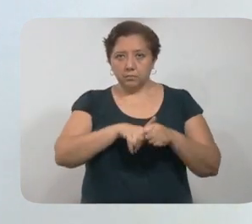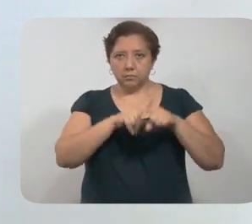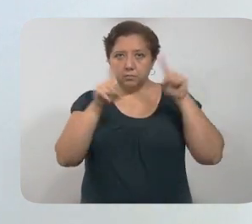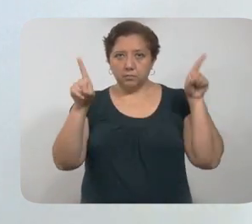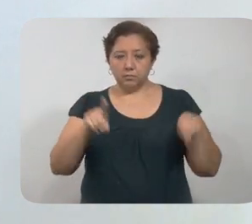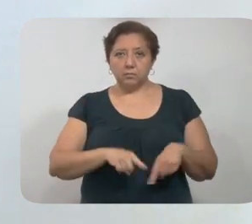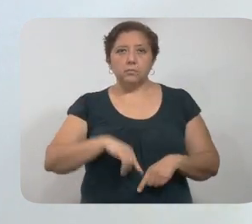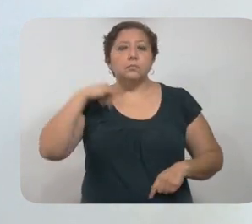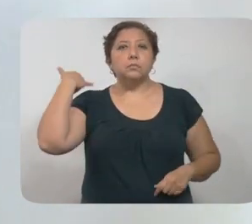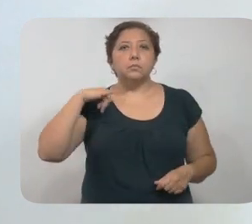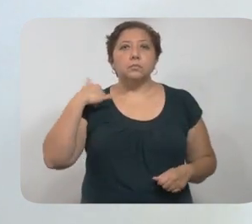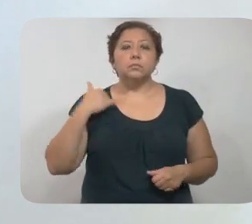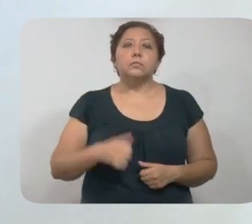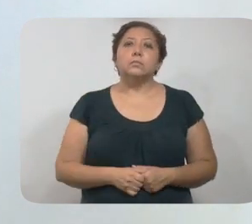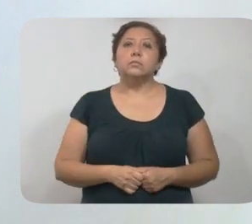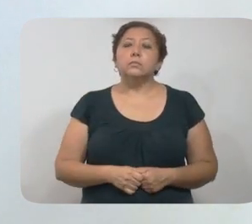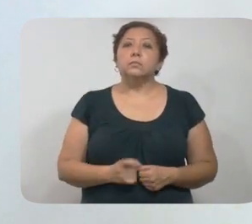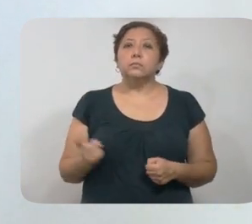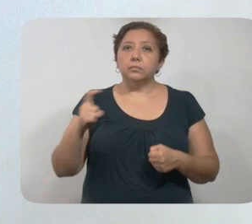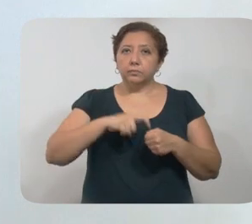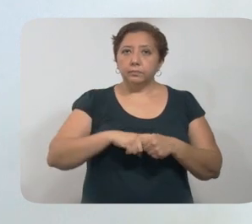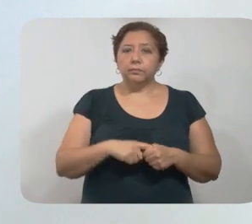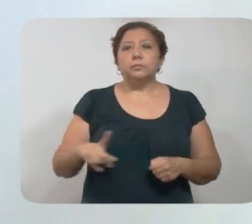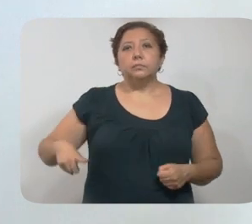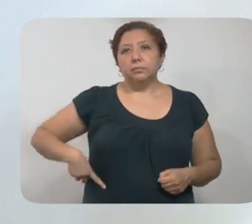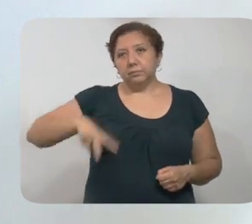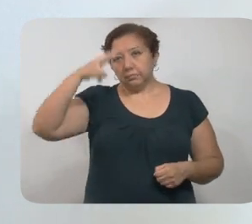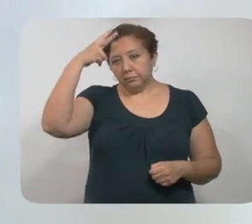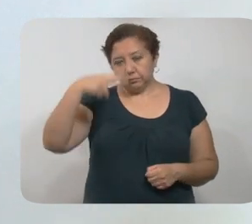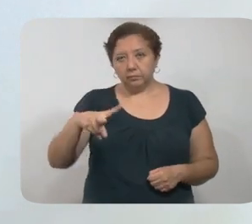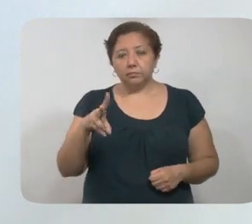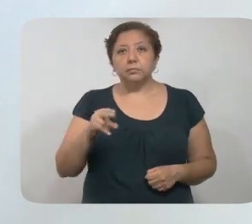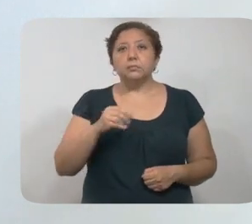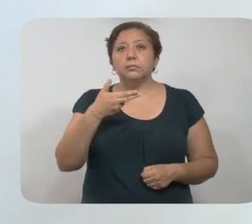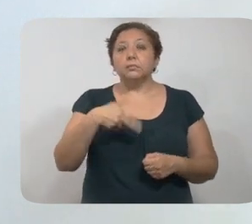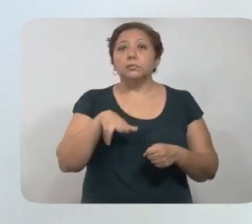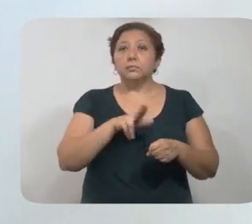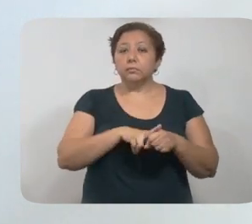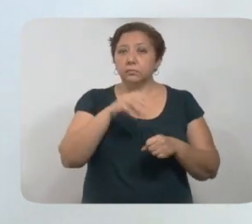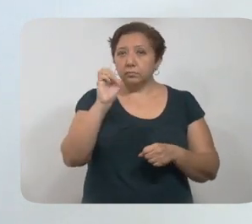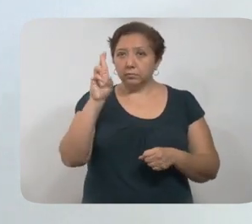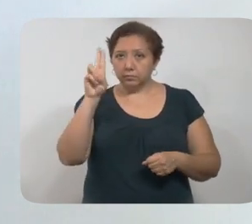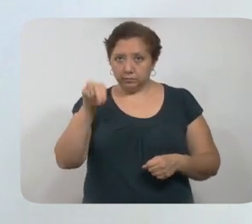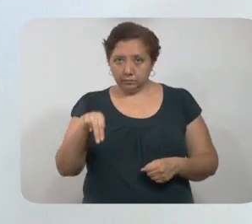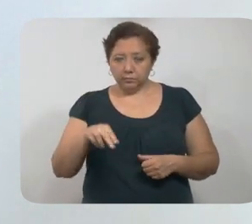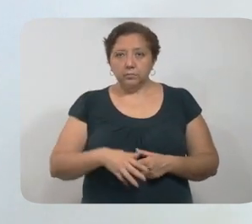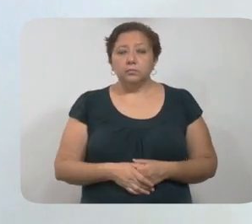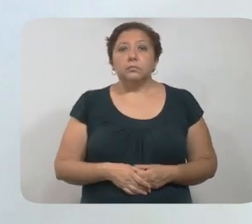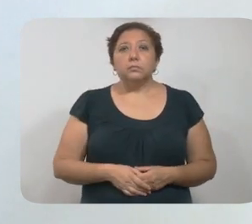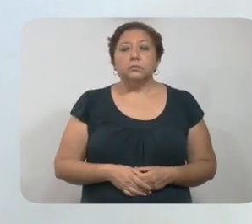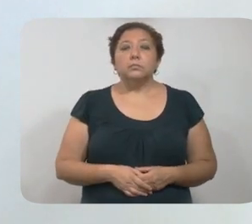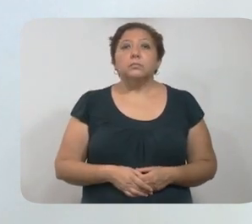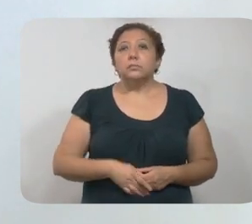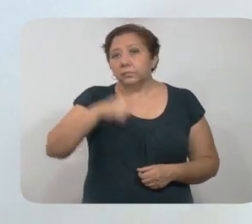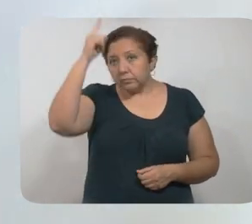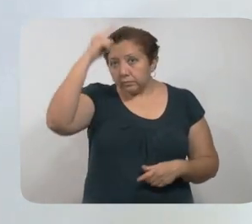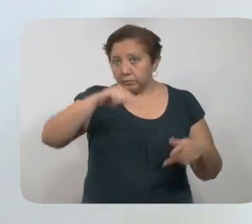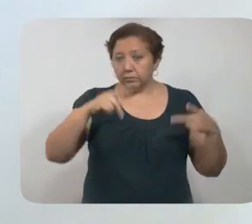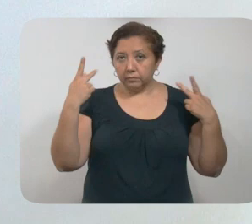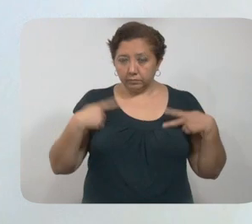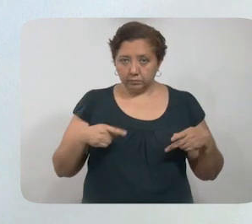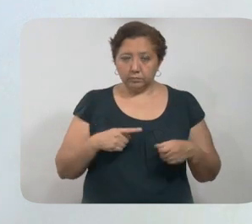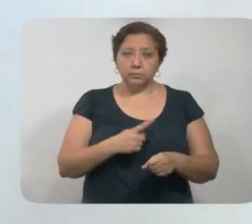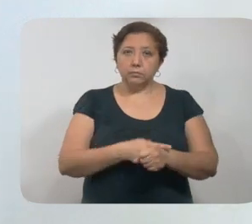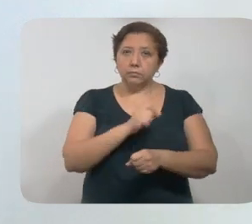Península de Yucatán, que pertenecen al gobierno federal y del Hospital Orán, del gobierno estatal. Es para pacientes